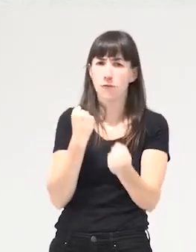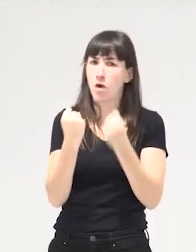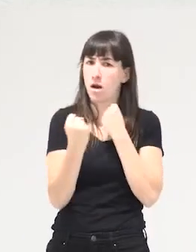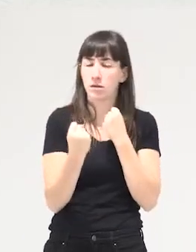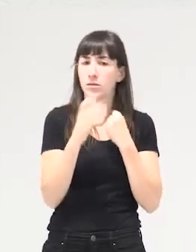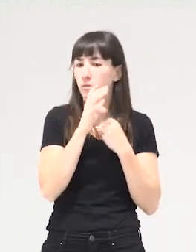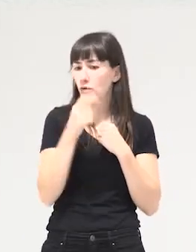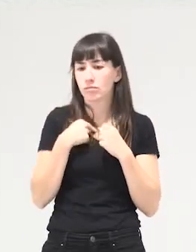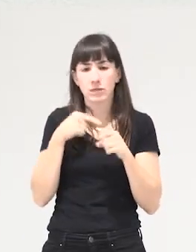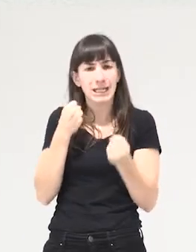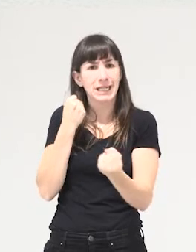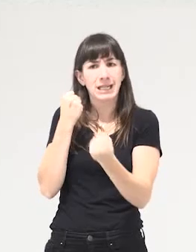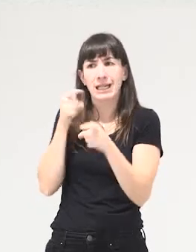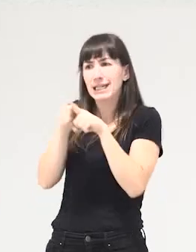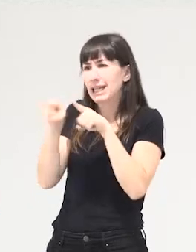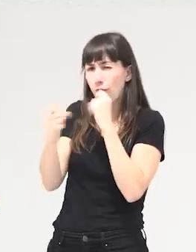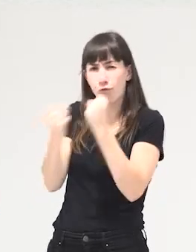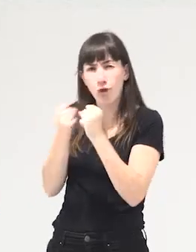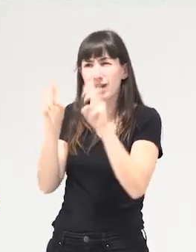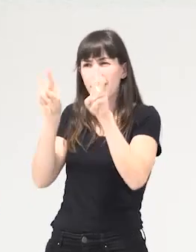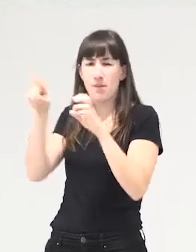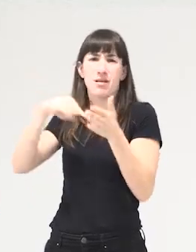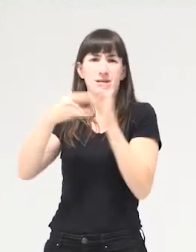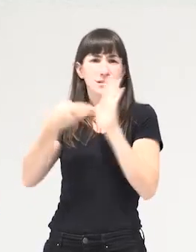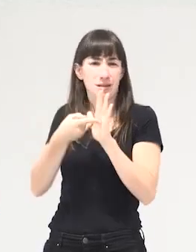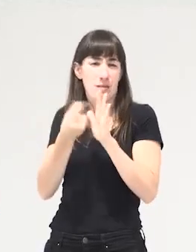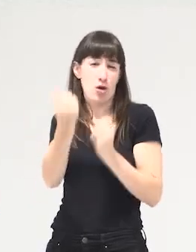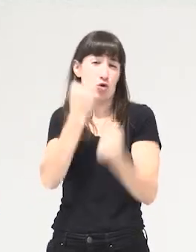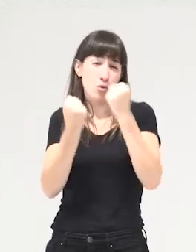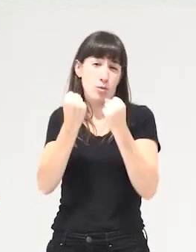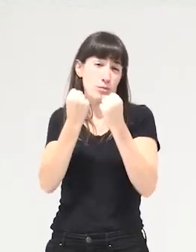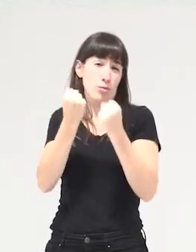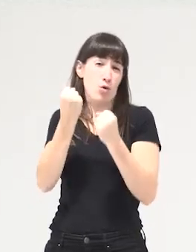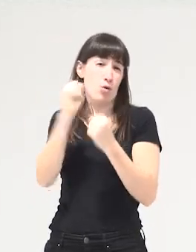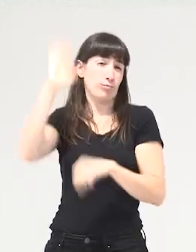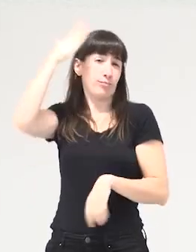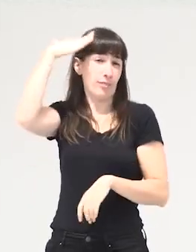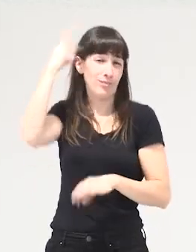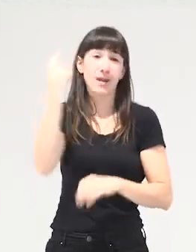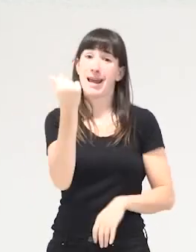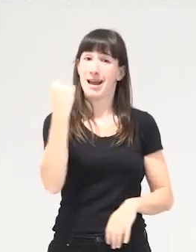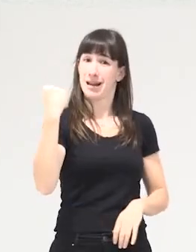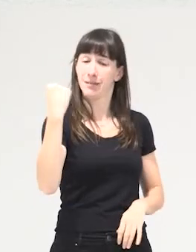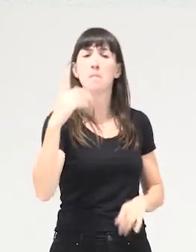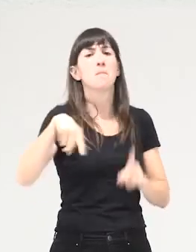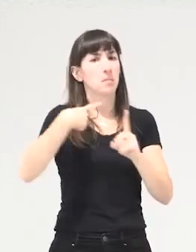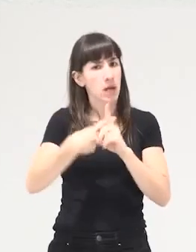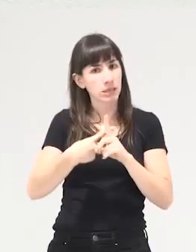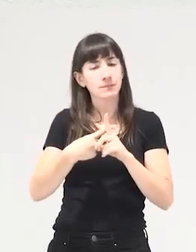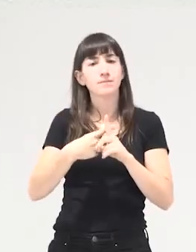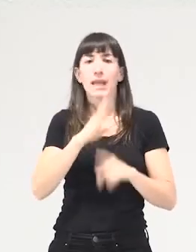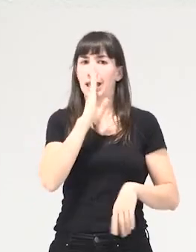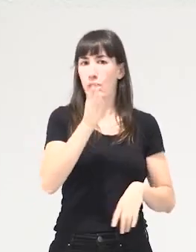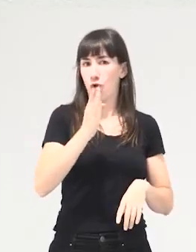directa y en una crítica directa al sistema económico hegemónico, que es capitalista, pero que decimos que es también heteropatriarcal, que es